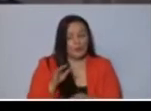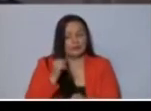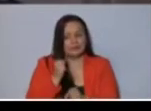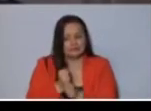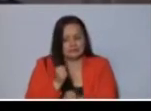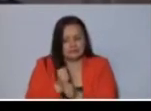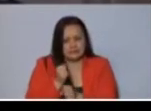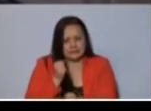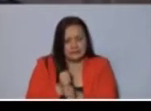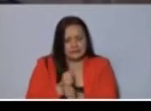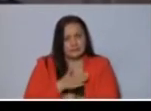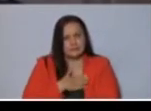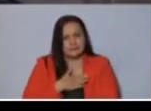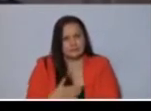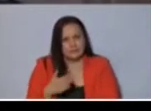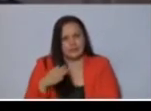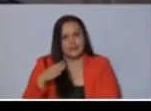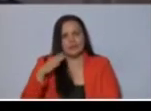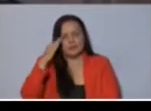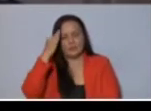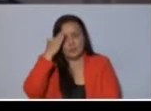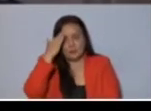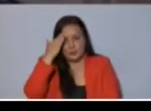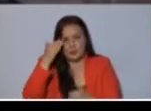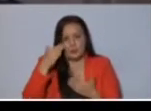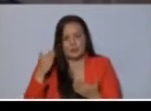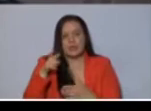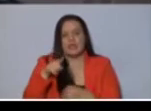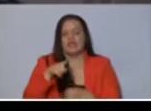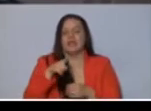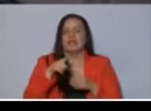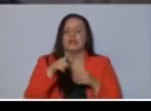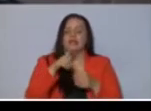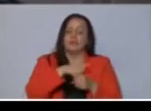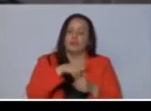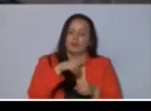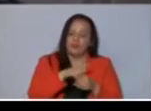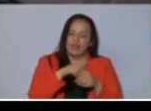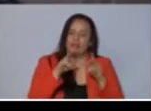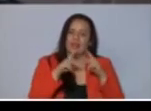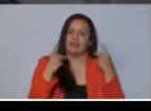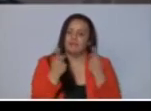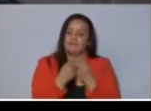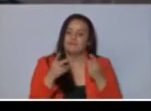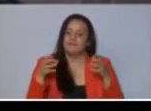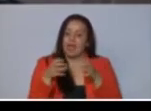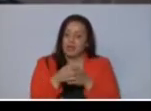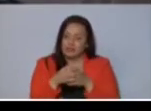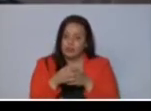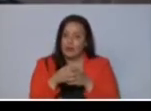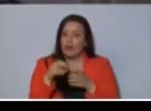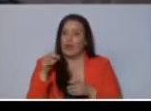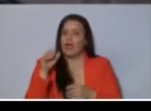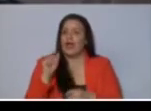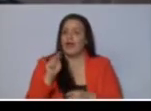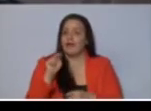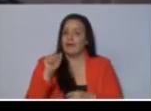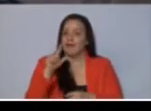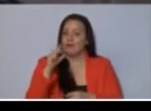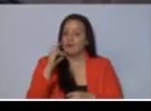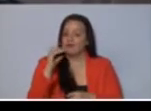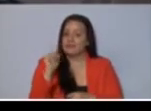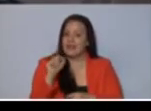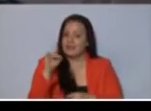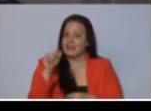y el empeño de diputadas de nuestra fracción como la diputada Ana Lucía Delgado, en este momento no tendríamos